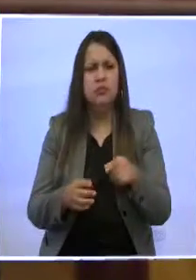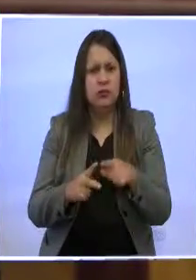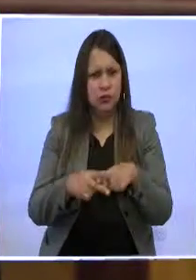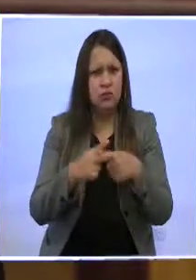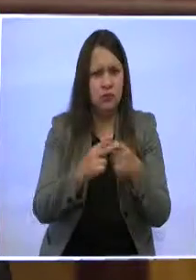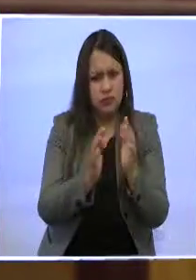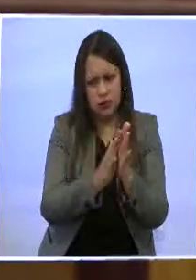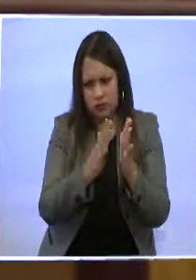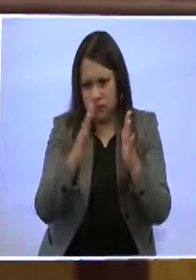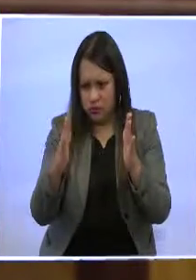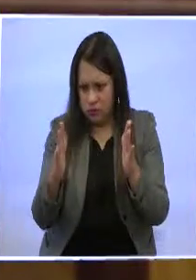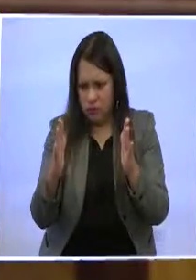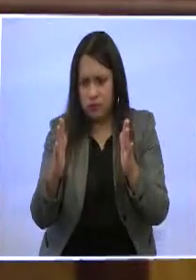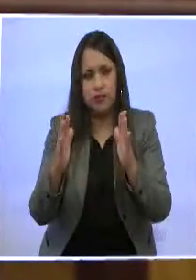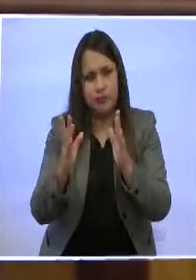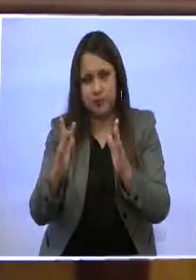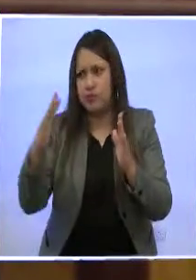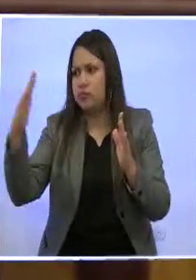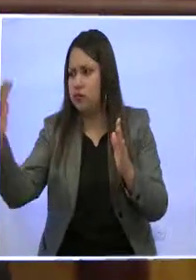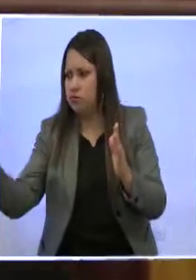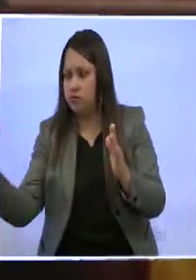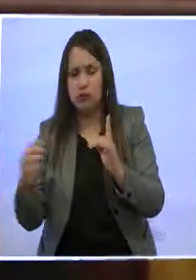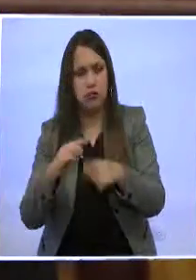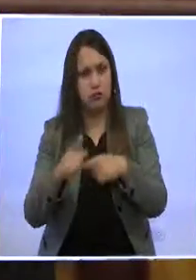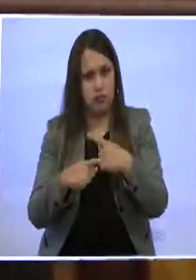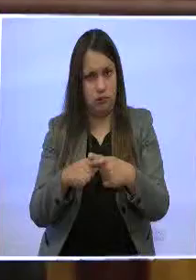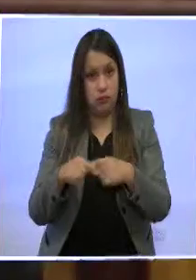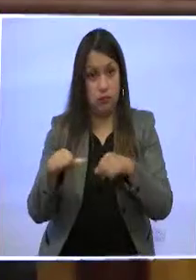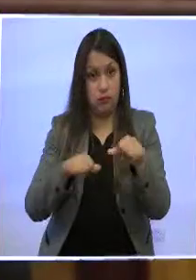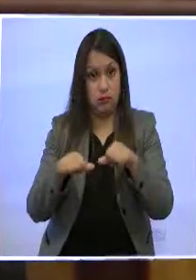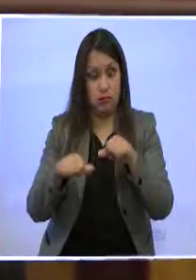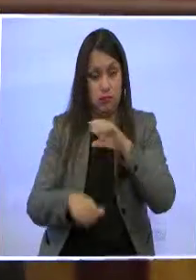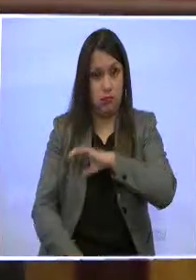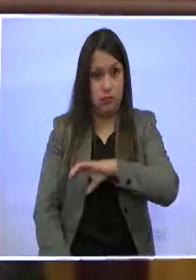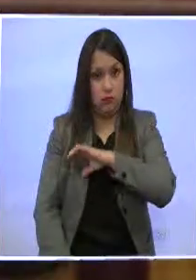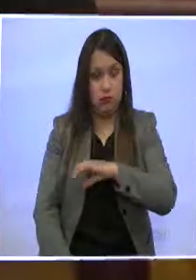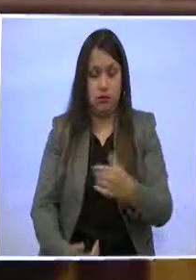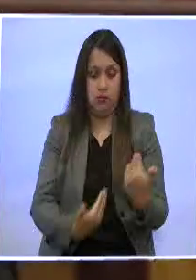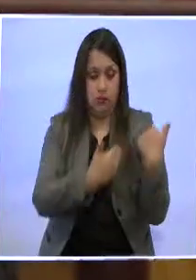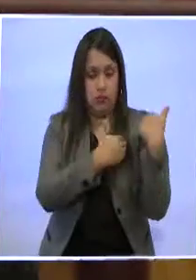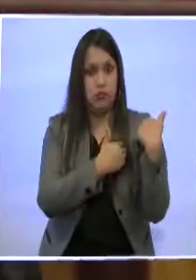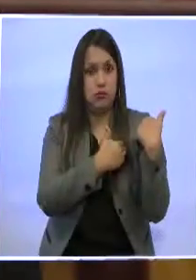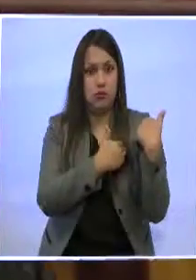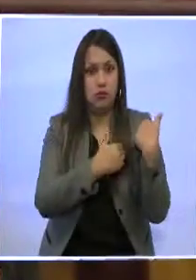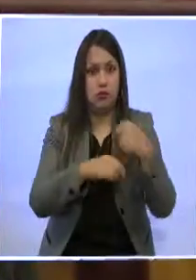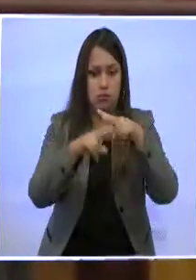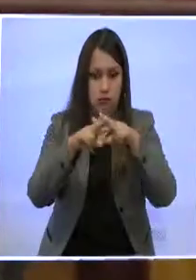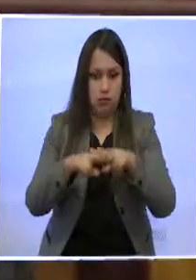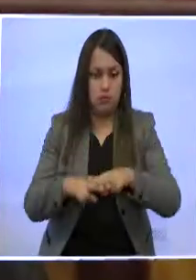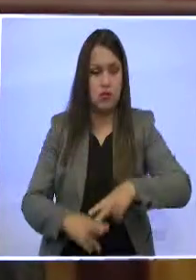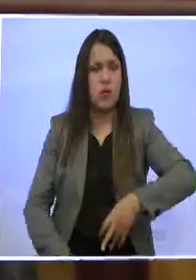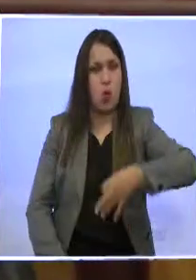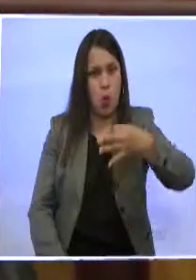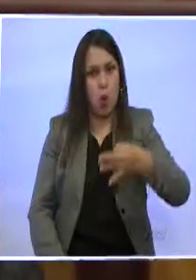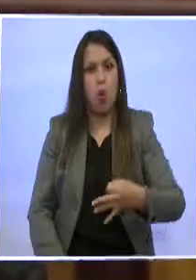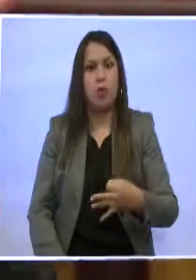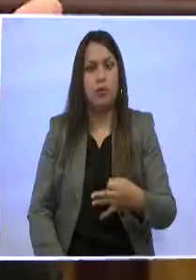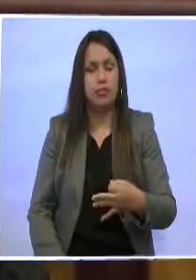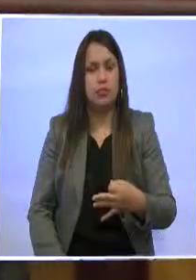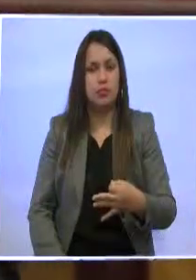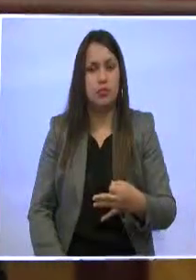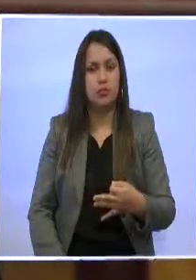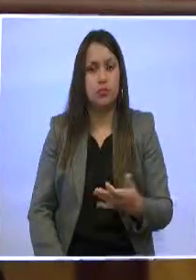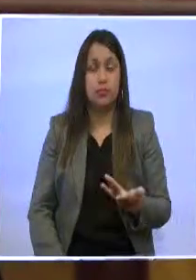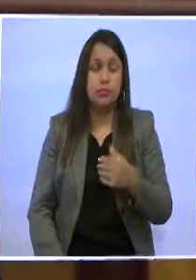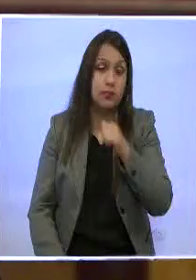que deben correr y que la administración municipal tiene la responsabilidad de verificar que se cumplan esos plazos. Lamentablemente